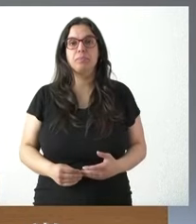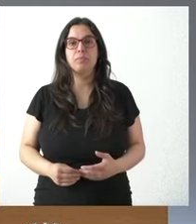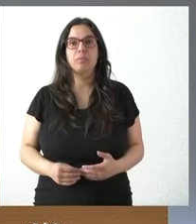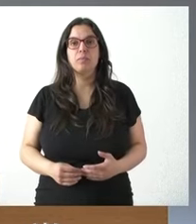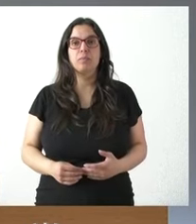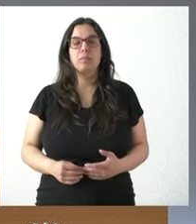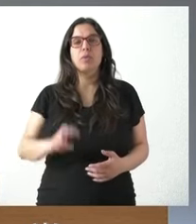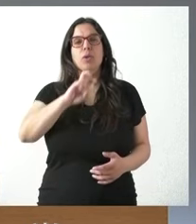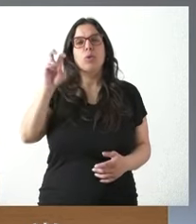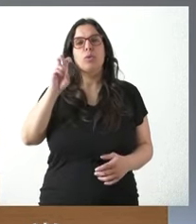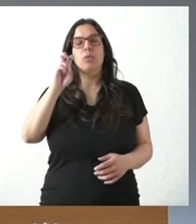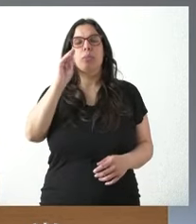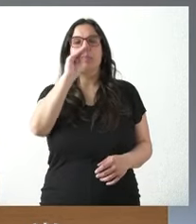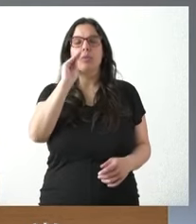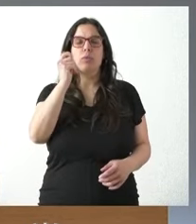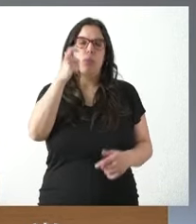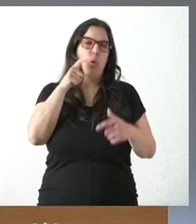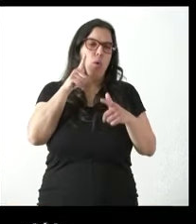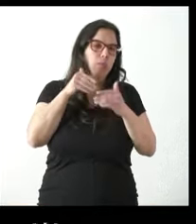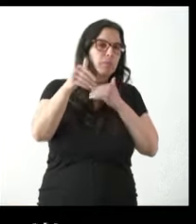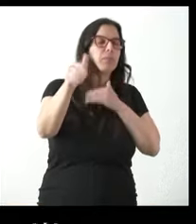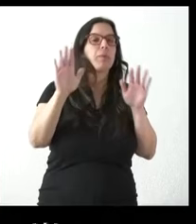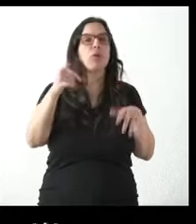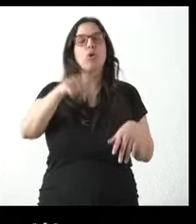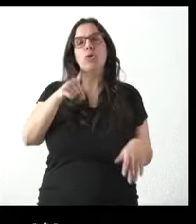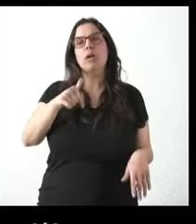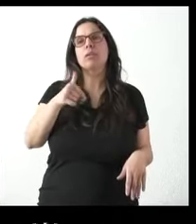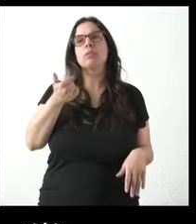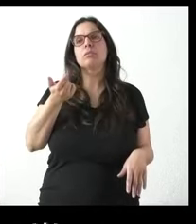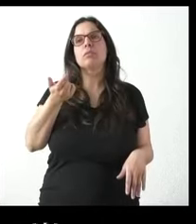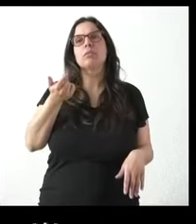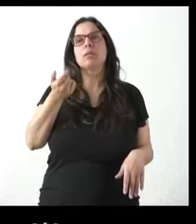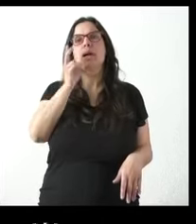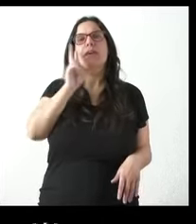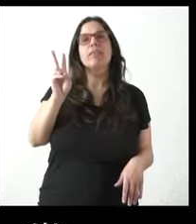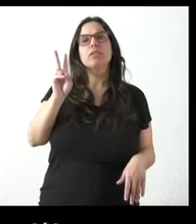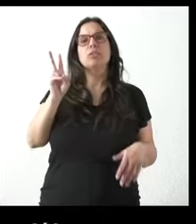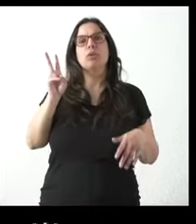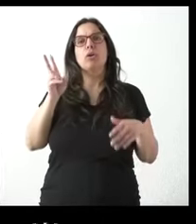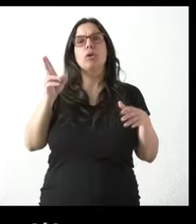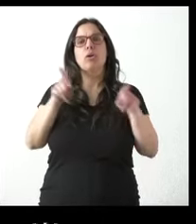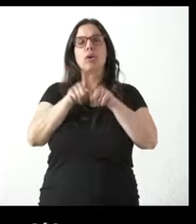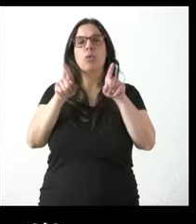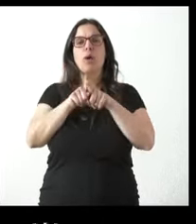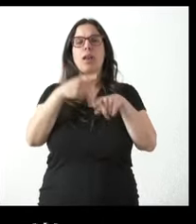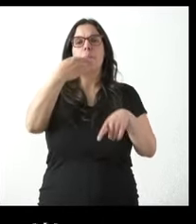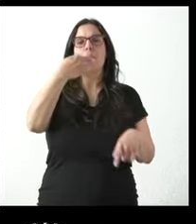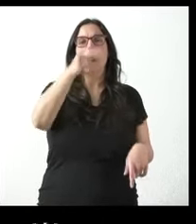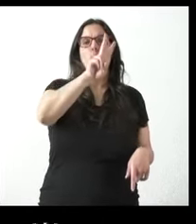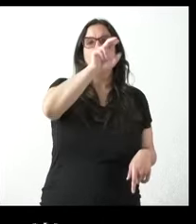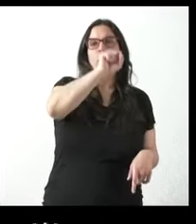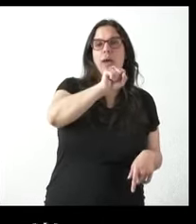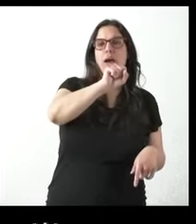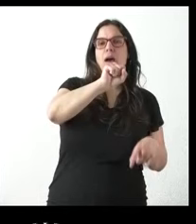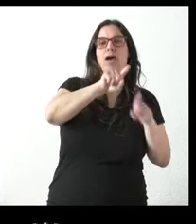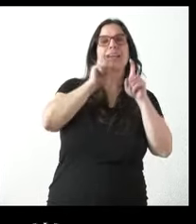y otra cuestión aunque nos pilla un poco lejos no sé si han podido seguir hoy el inicio de la opostil del BVA sobre el Banco Sabadell no sé